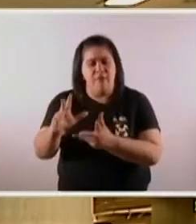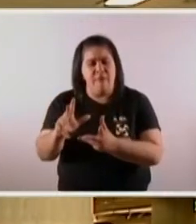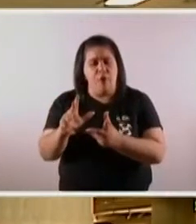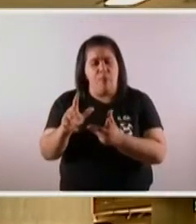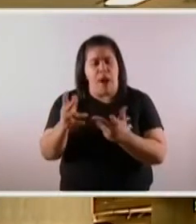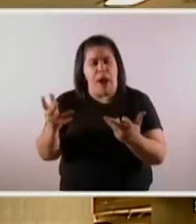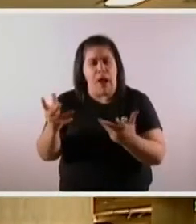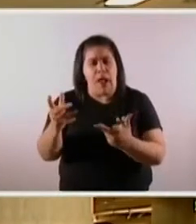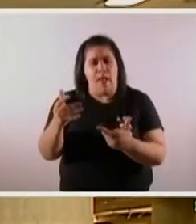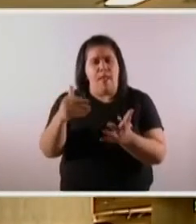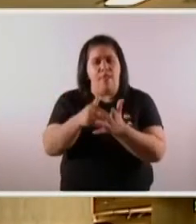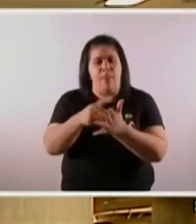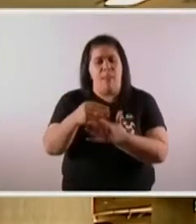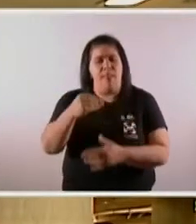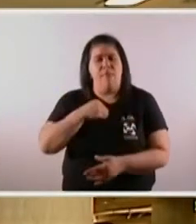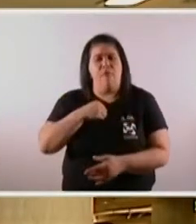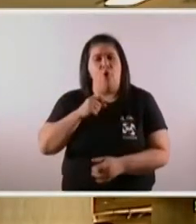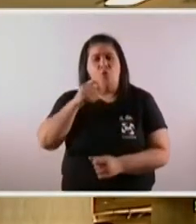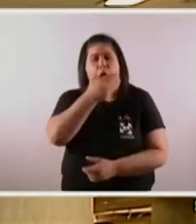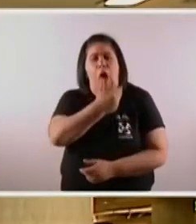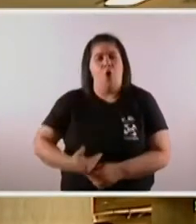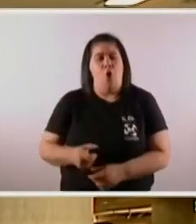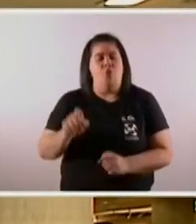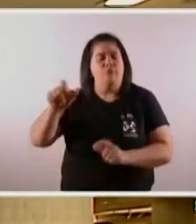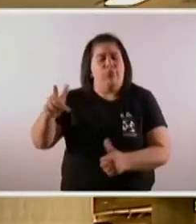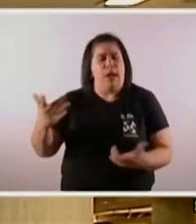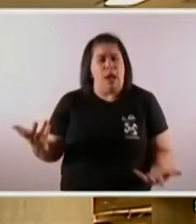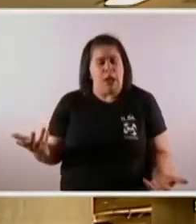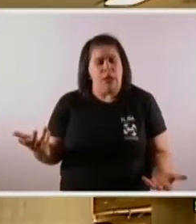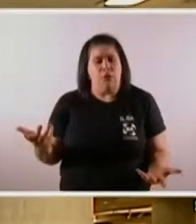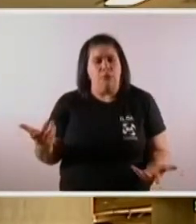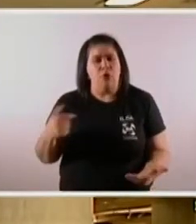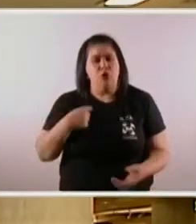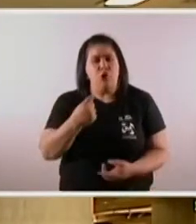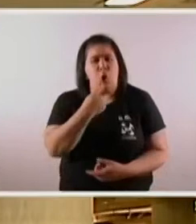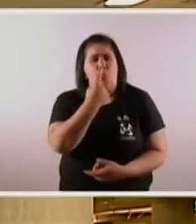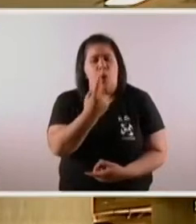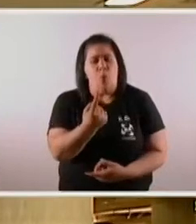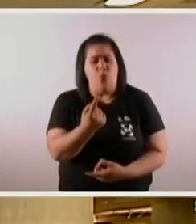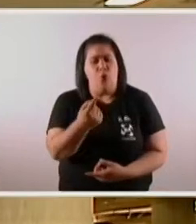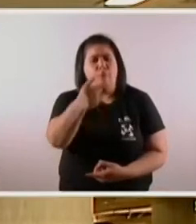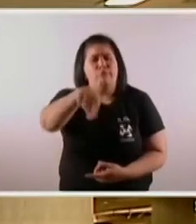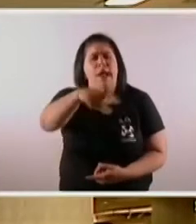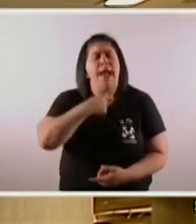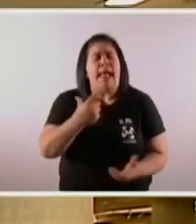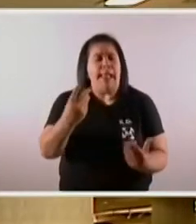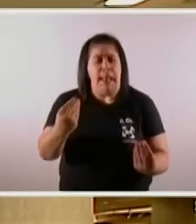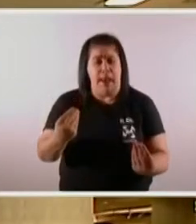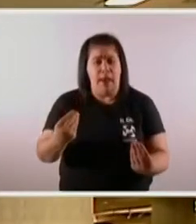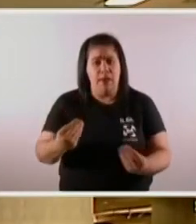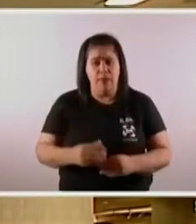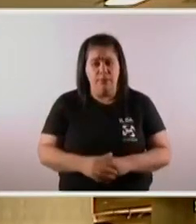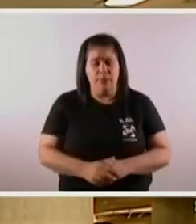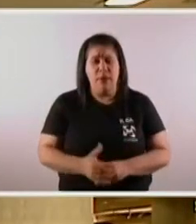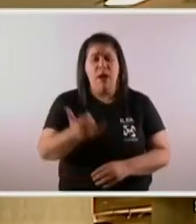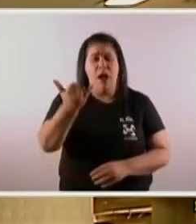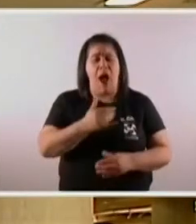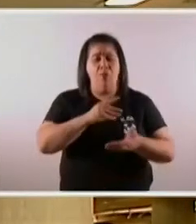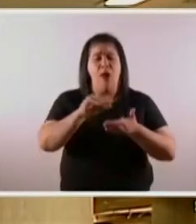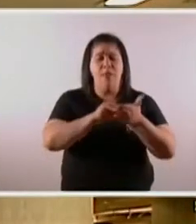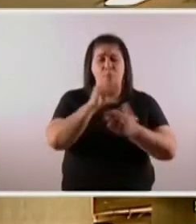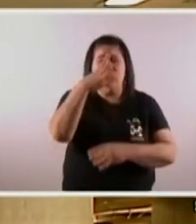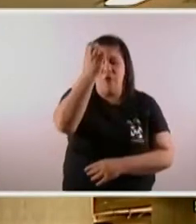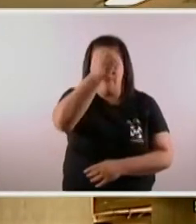depender de la voluntad del gobierno de turno. Ahora, yo me pregunto, de verdad, ¿qué quieren hacer con esto? Hay una diputada